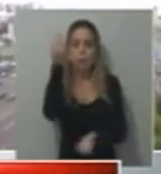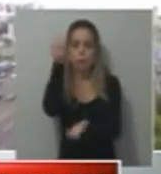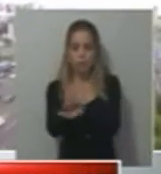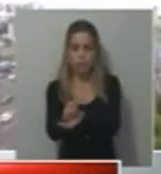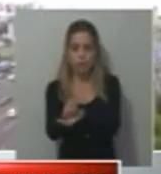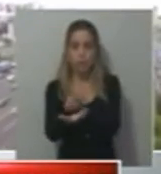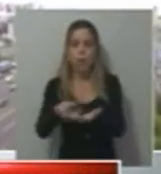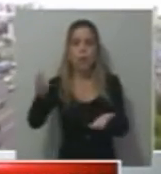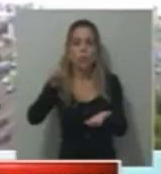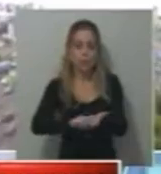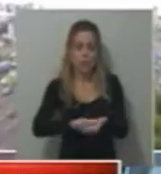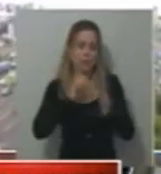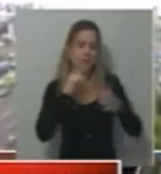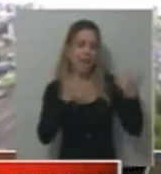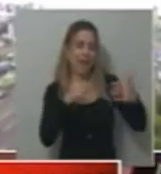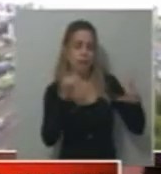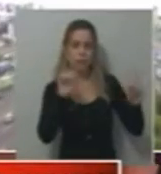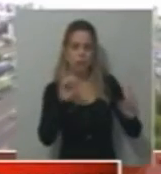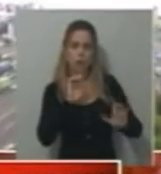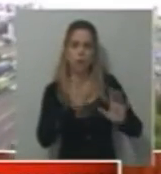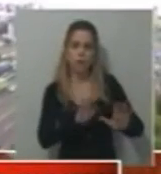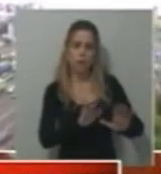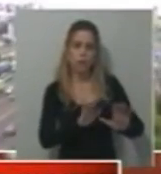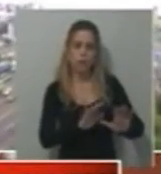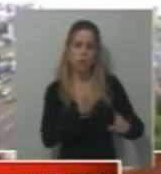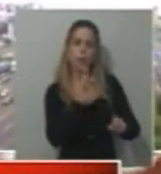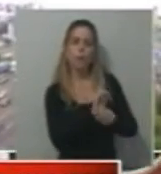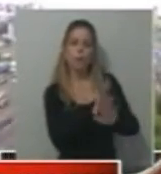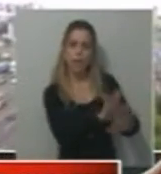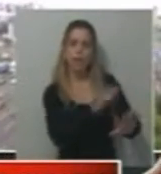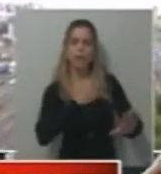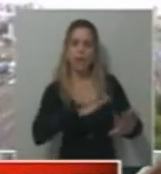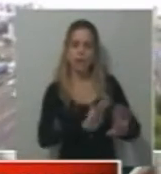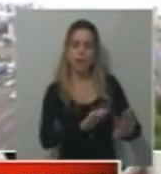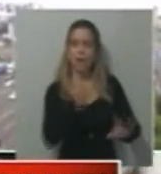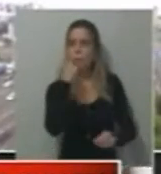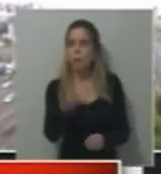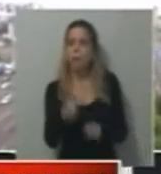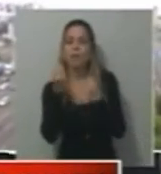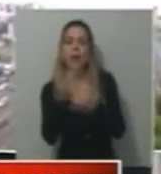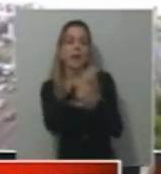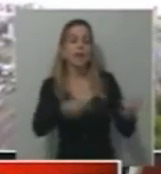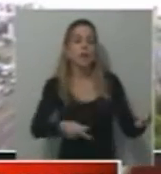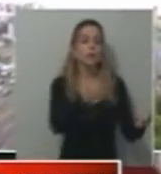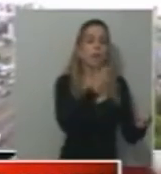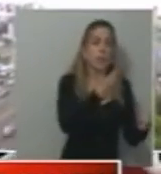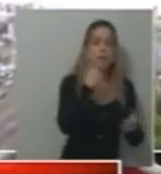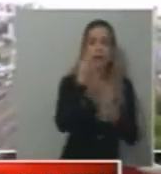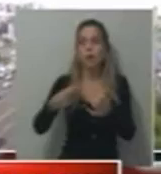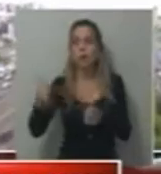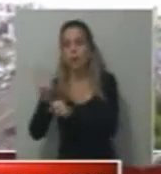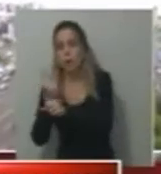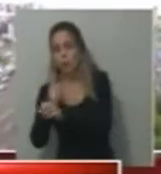paulatino, como lo venimos diciendo acá con mucho cuidado. ¿Qué puede hacer hoy Cristina y qué no puede hacer? ¿Qué puede hacer? Reuniones